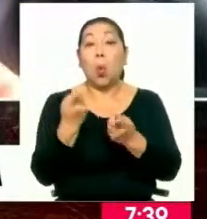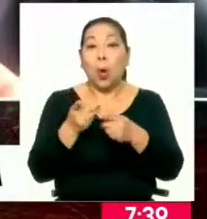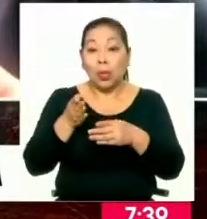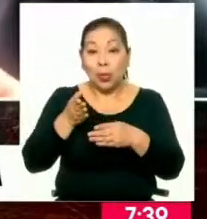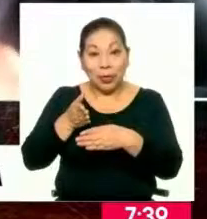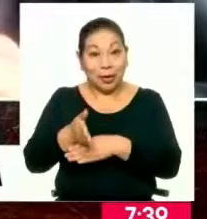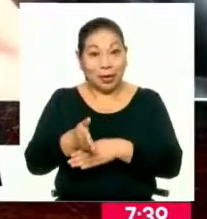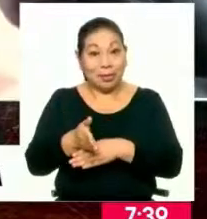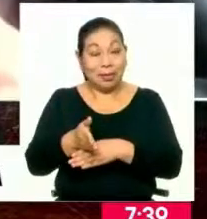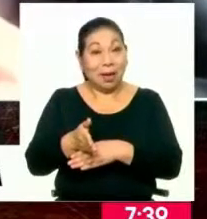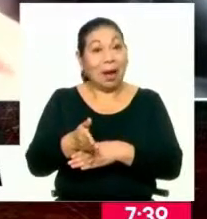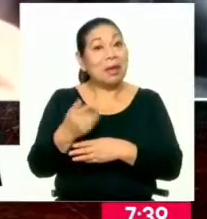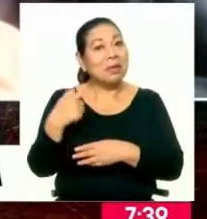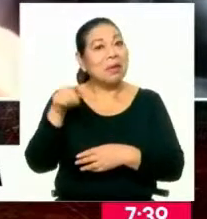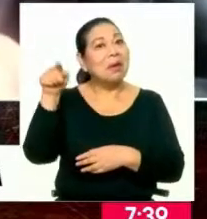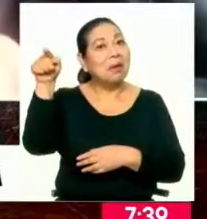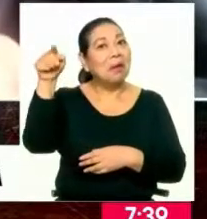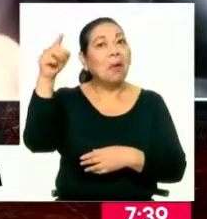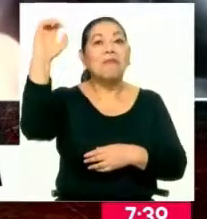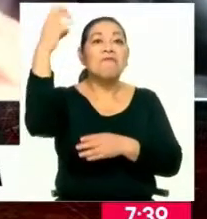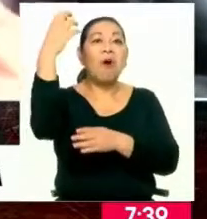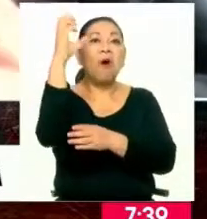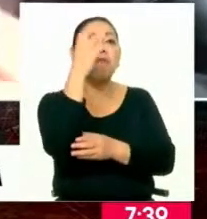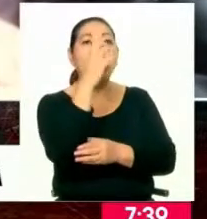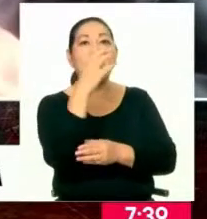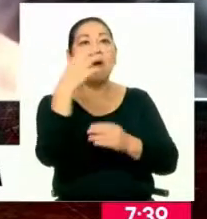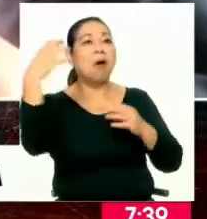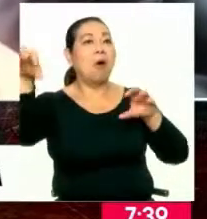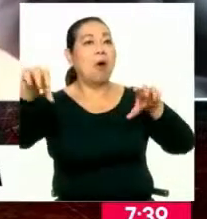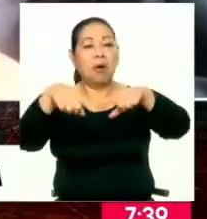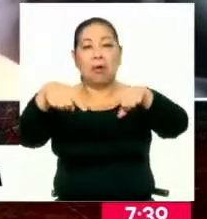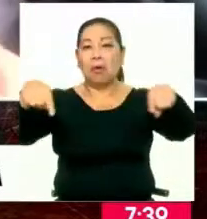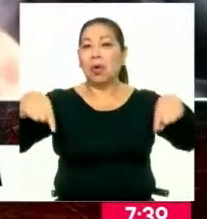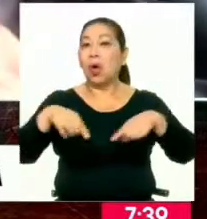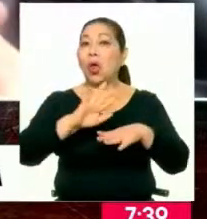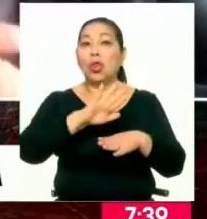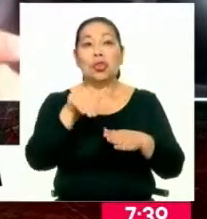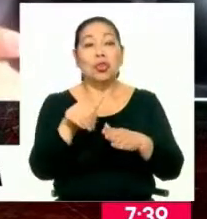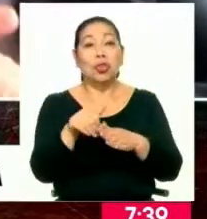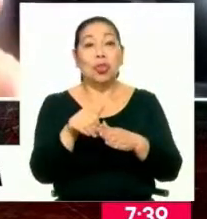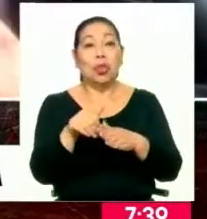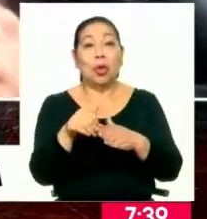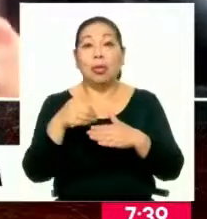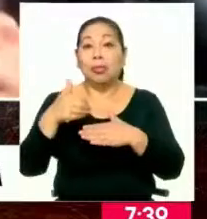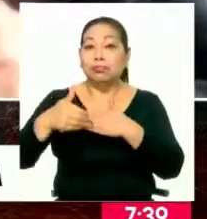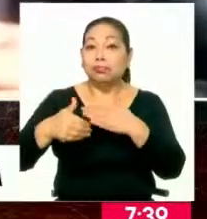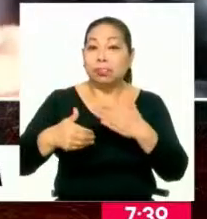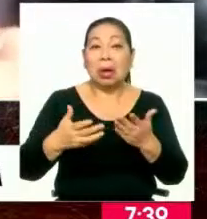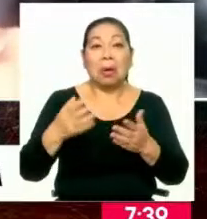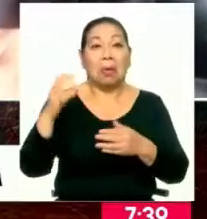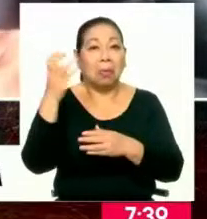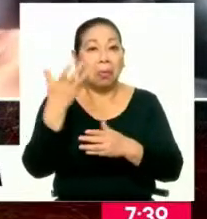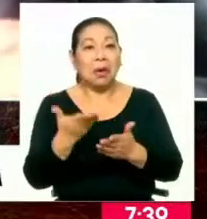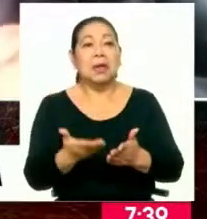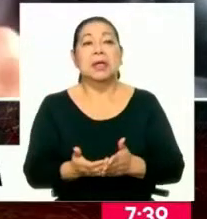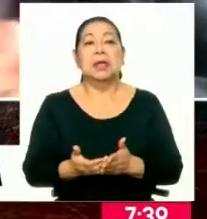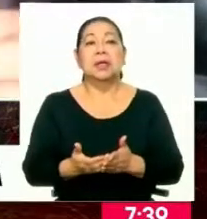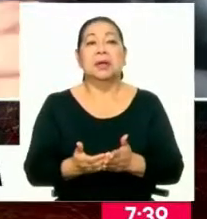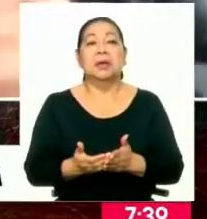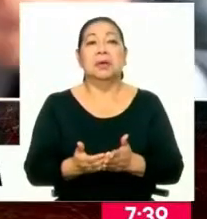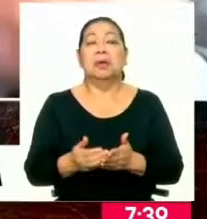ingresa el detenido ya existen cámaras y toda la secuencia del procedimiento, hay cámaras en la